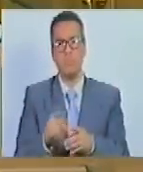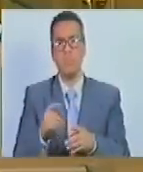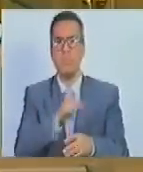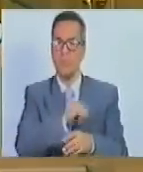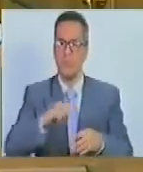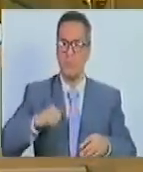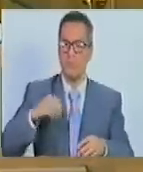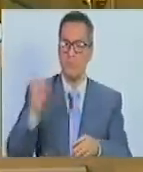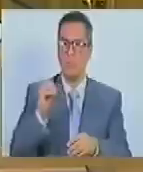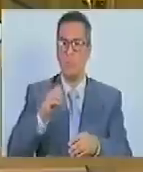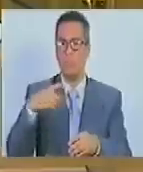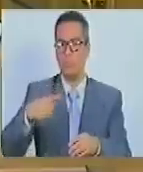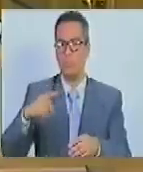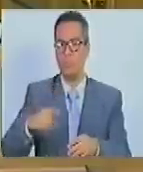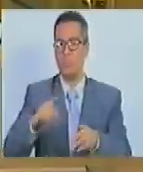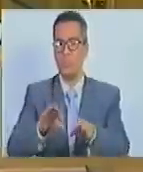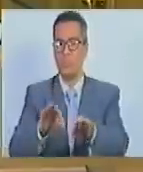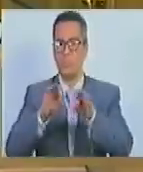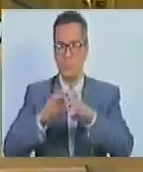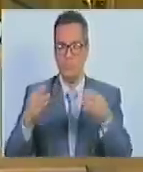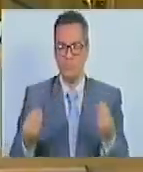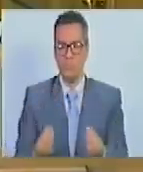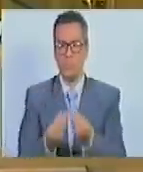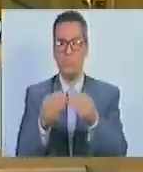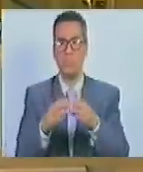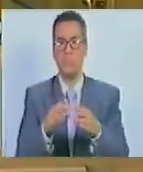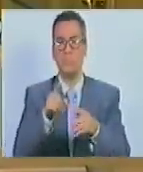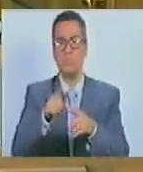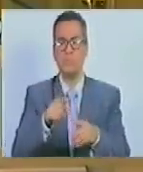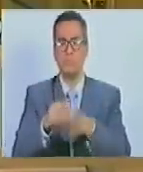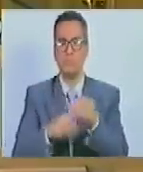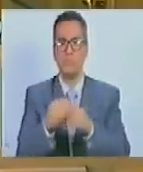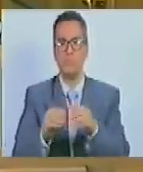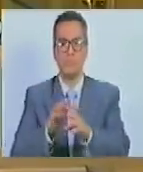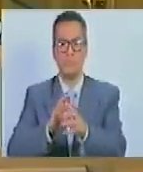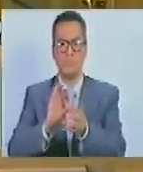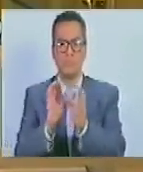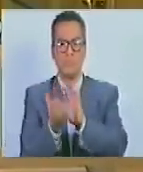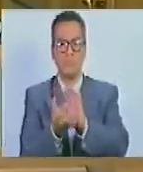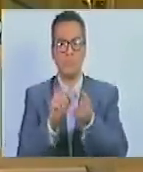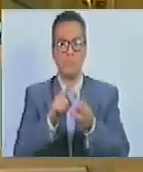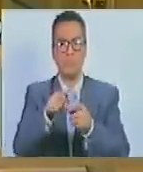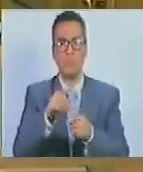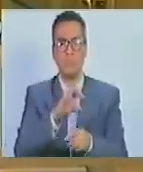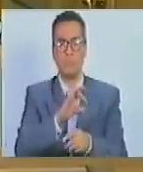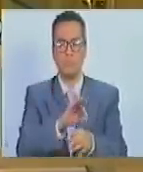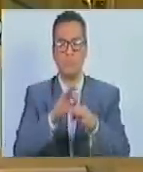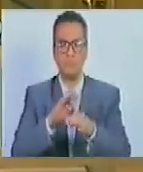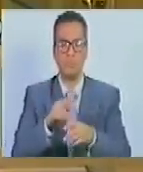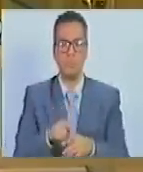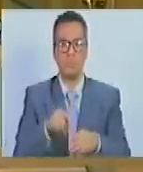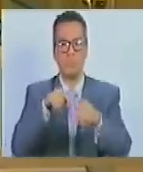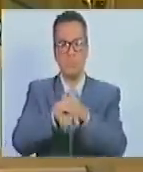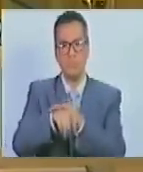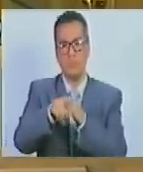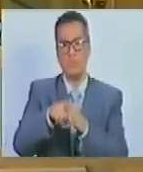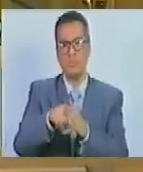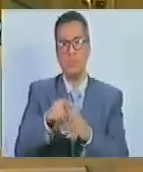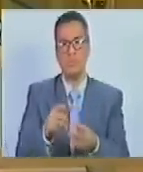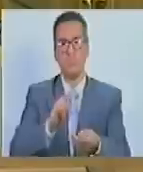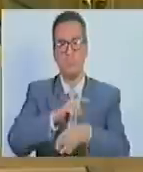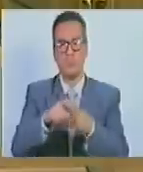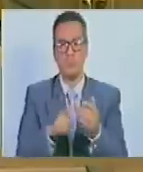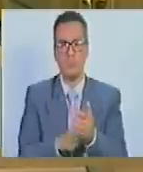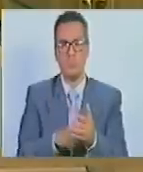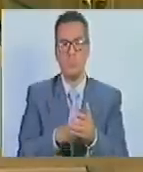afectar derechos o intereses colectivos en el ámbito geográfico de su incidencia. Estará integrada